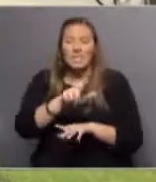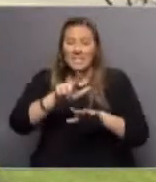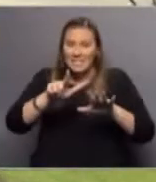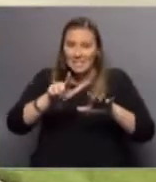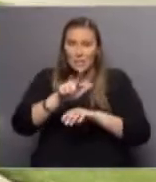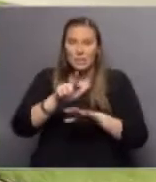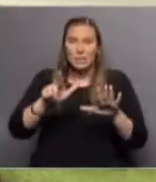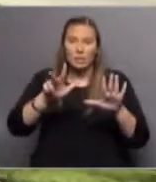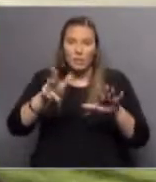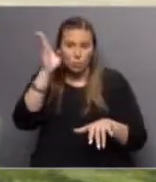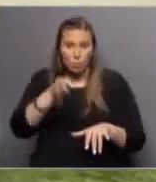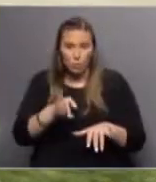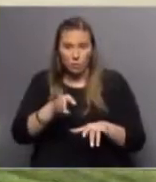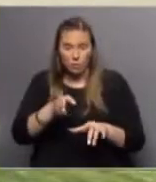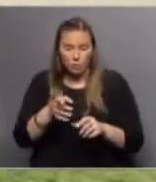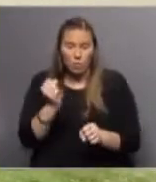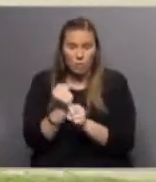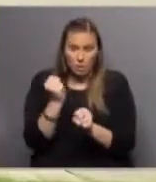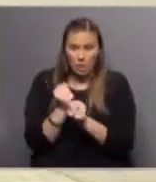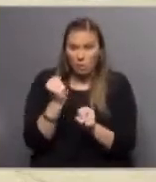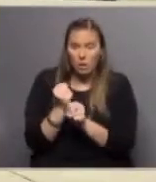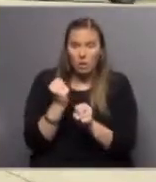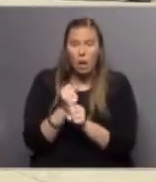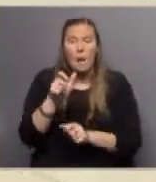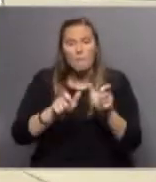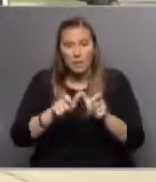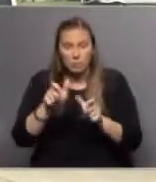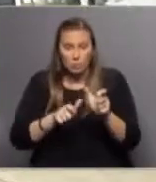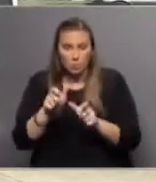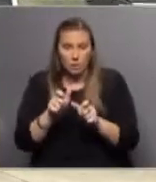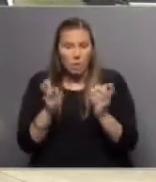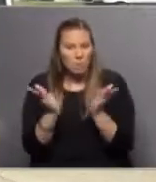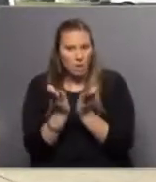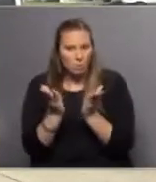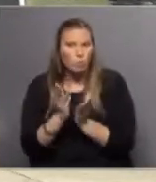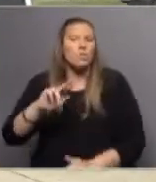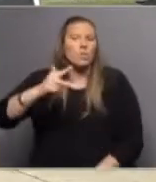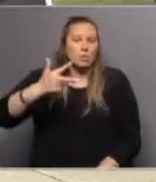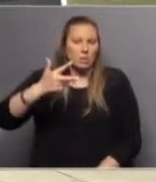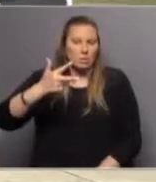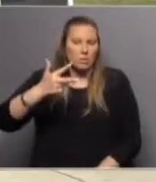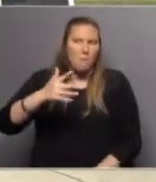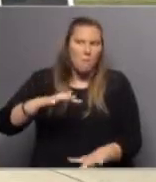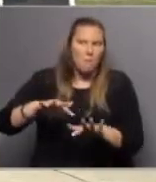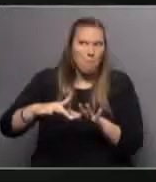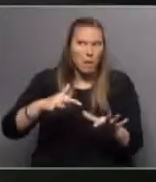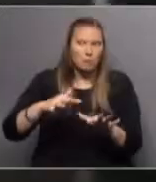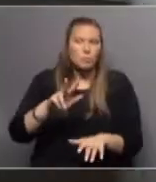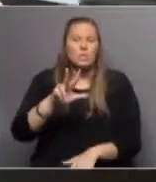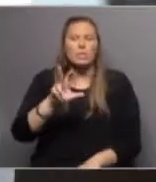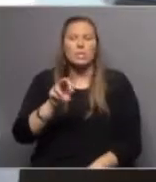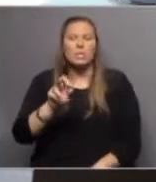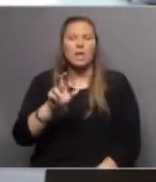% de empleo que generamos o de personas empleadas con estudios terciarios, aproximadamente el 30